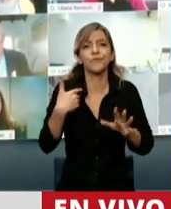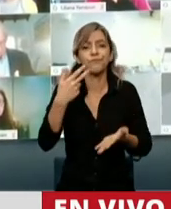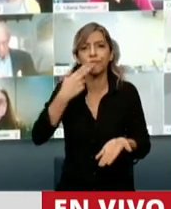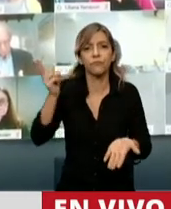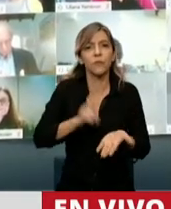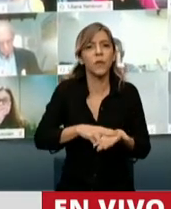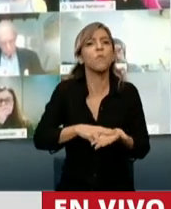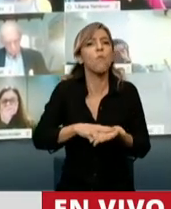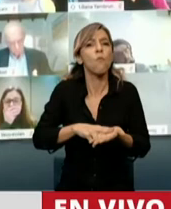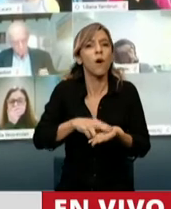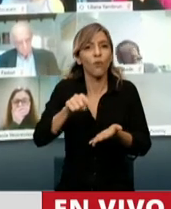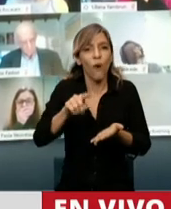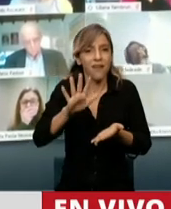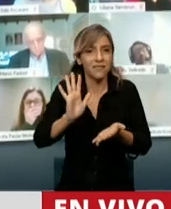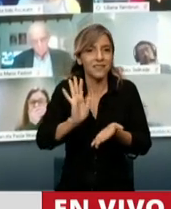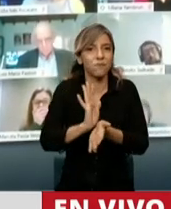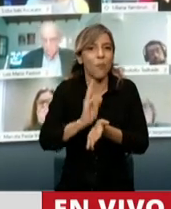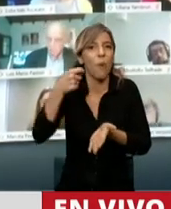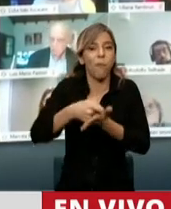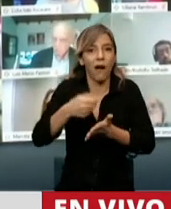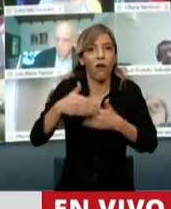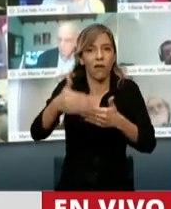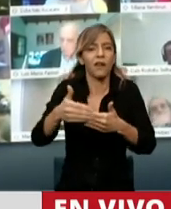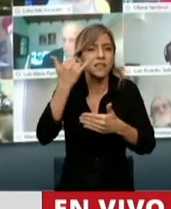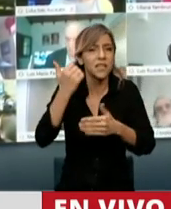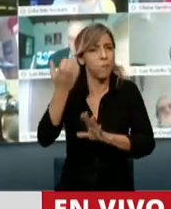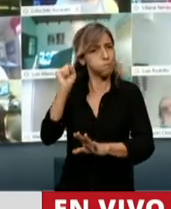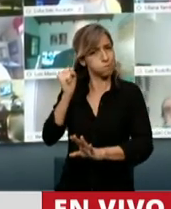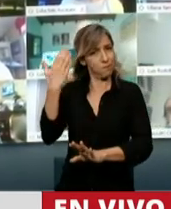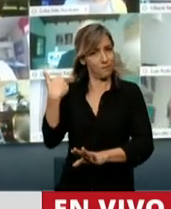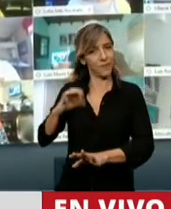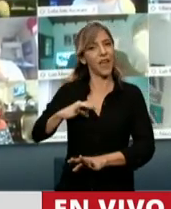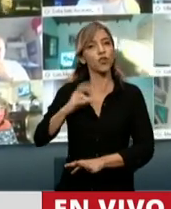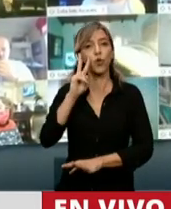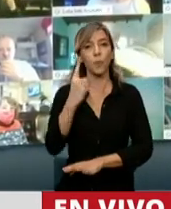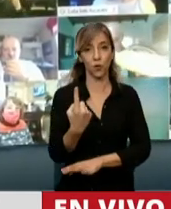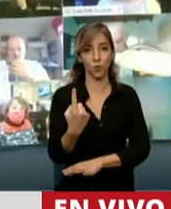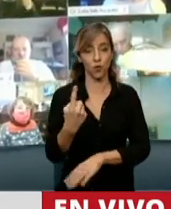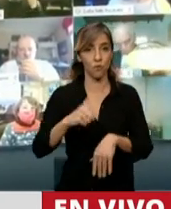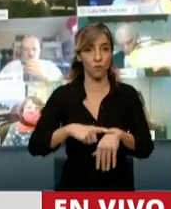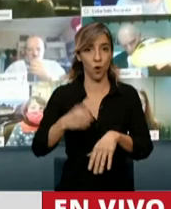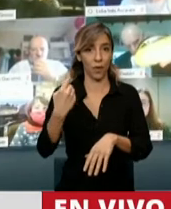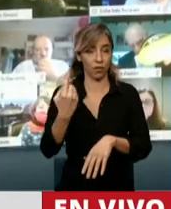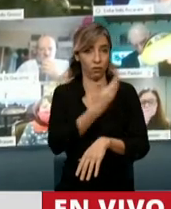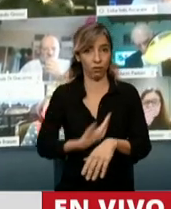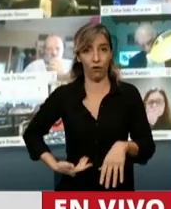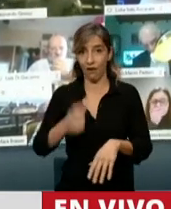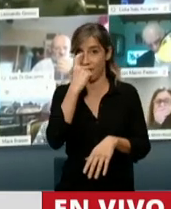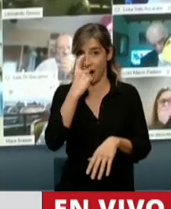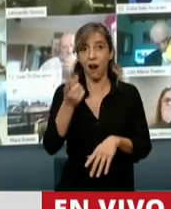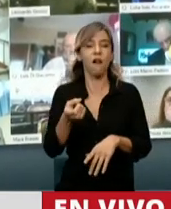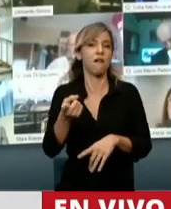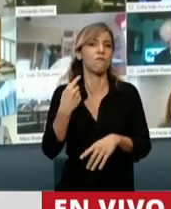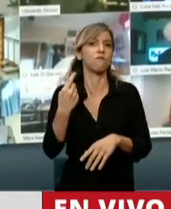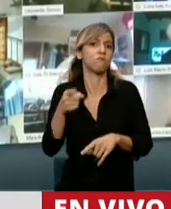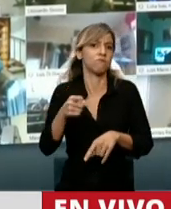alcanzado en otras moratorias en la Argentina. En 2001, en el gobierno de Fernando de la Rúa, en